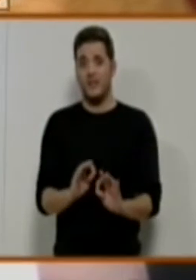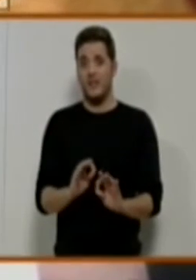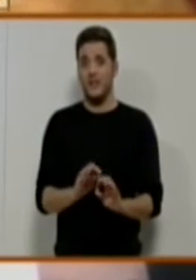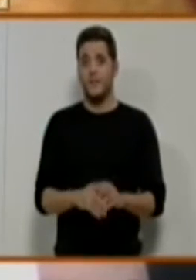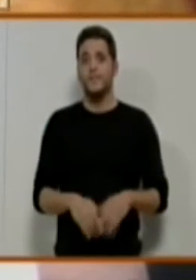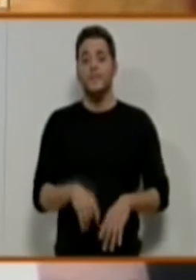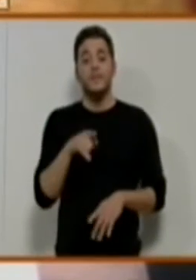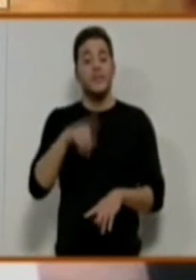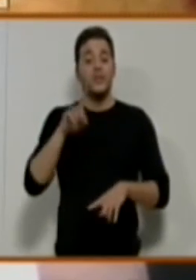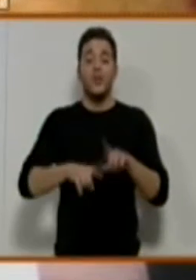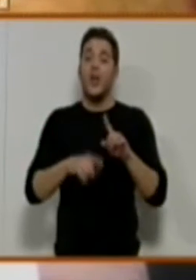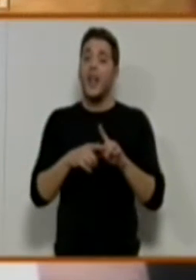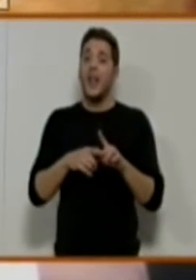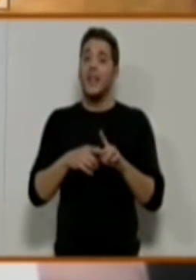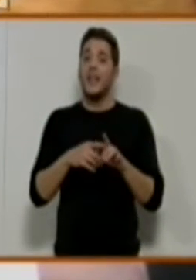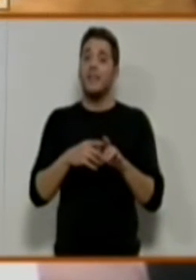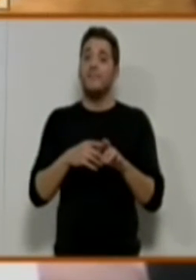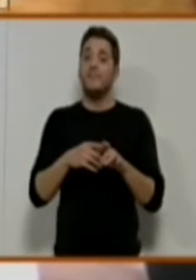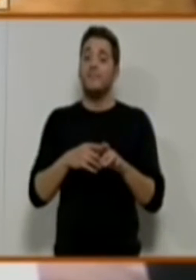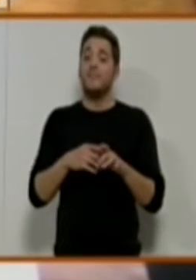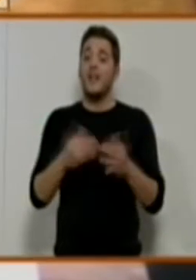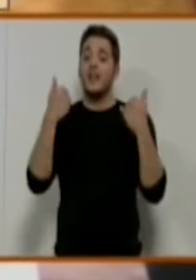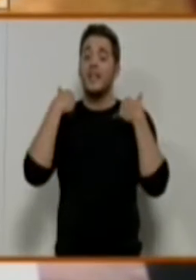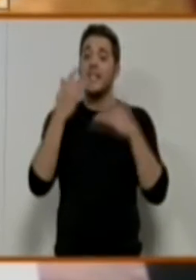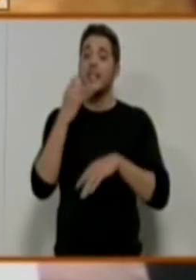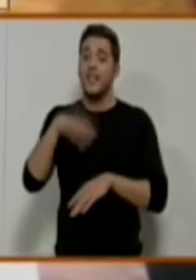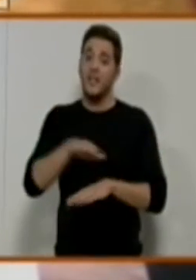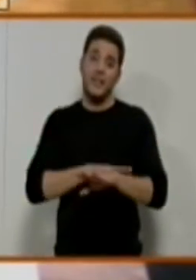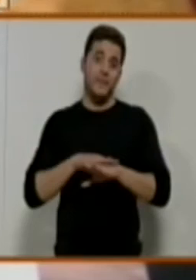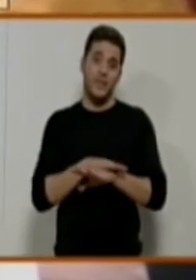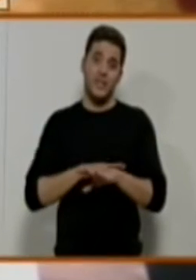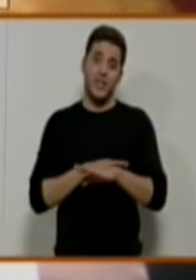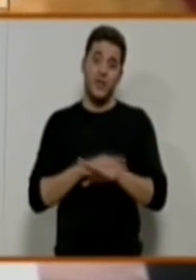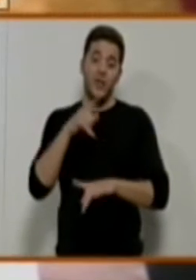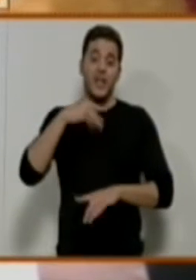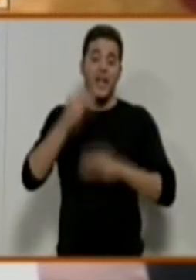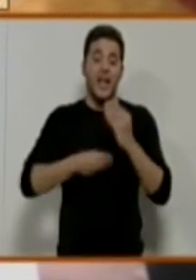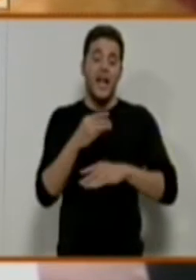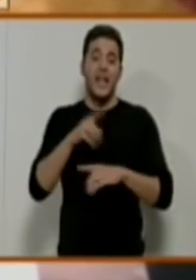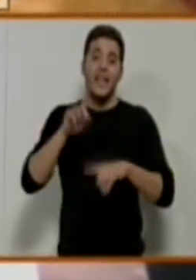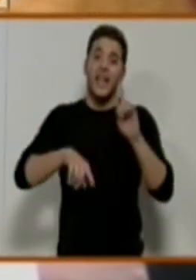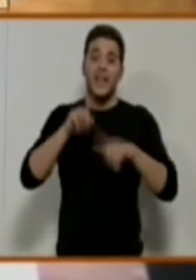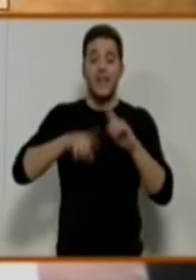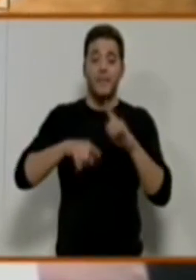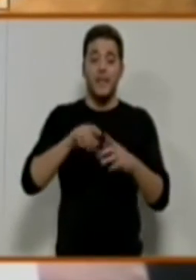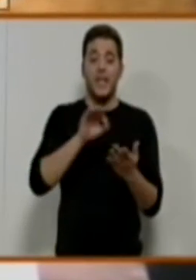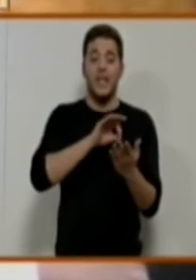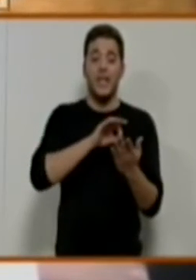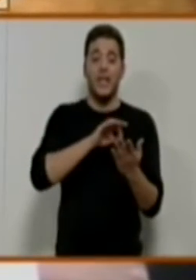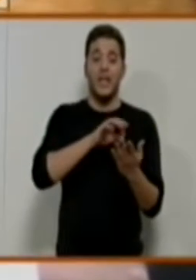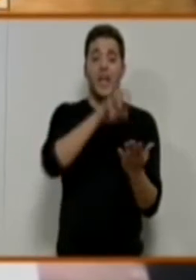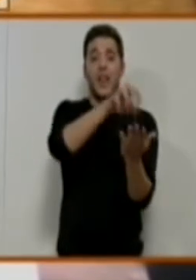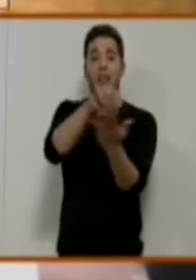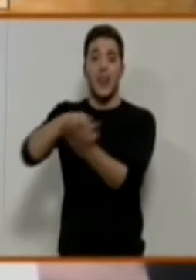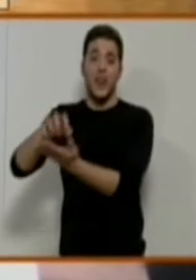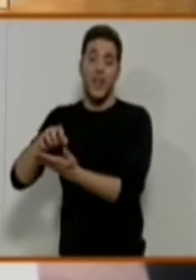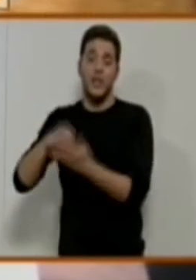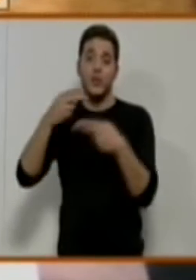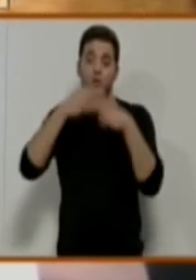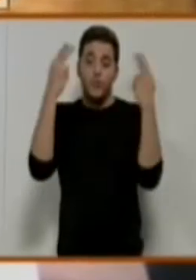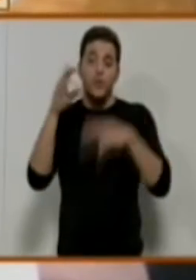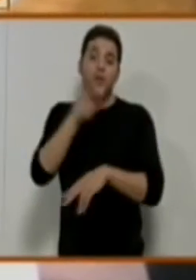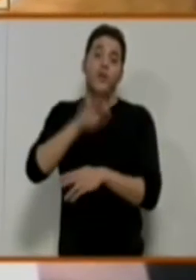exclusivamente del ministerio y lo realiza en función de los centros públicos que tiene o bien los